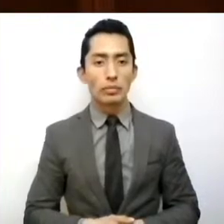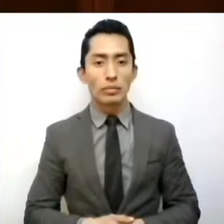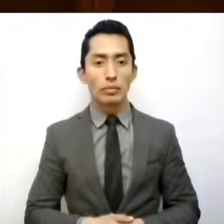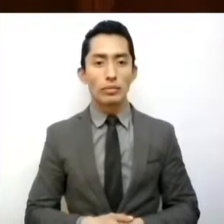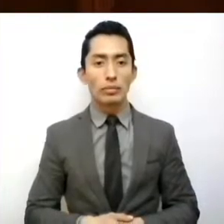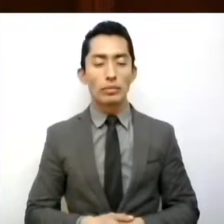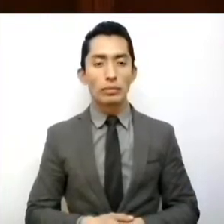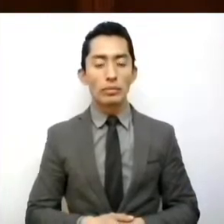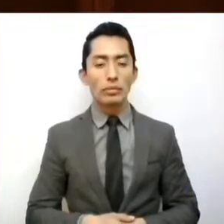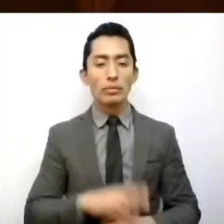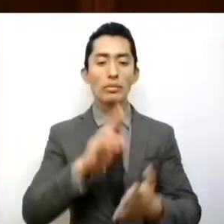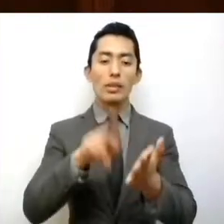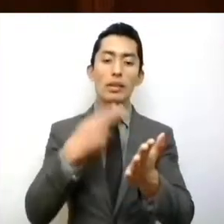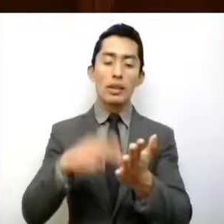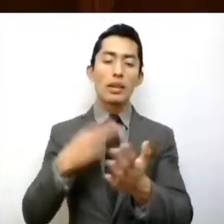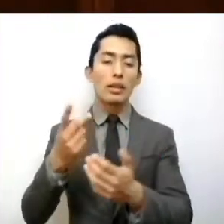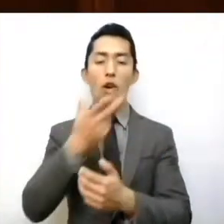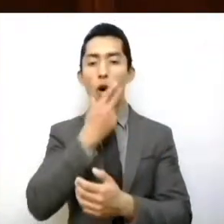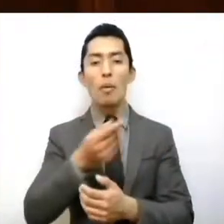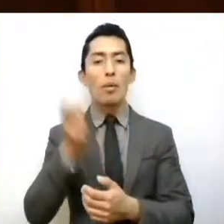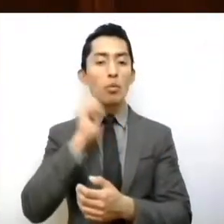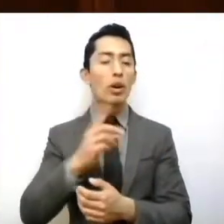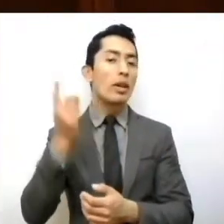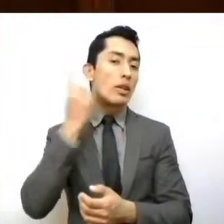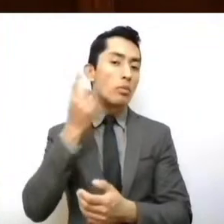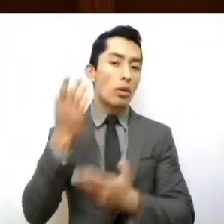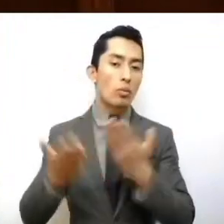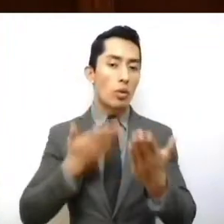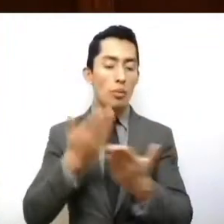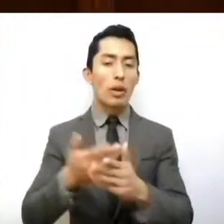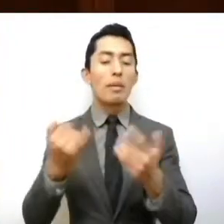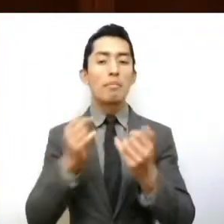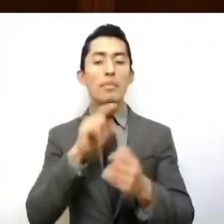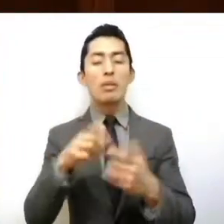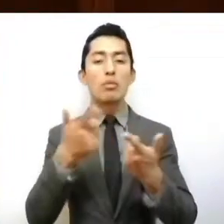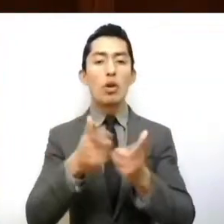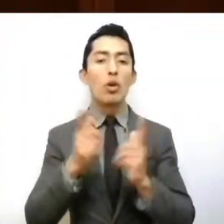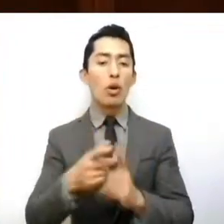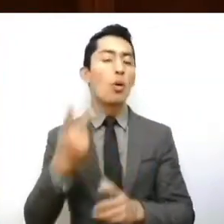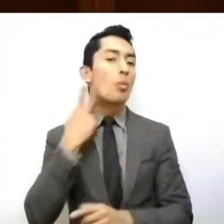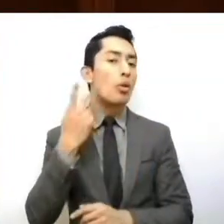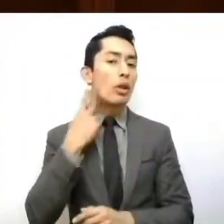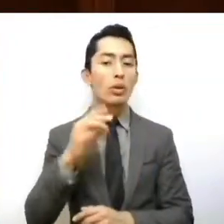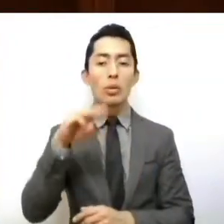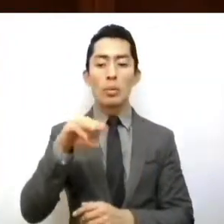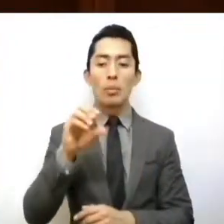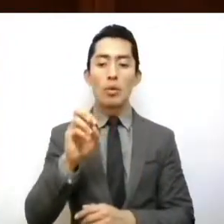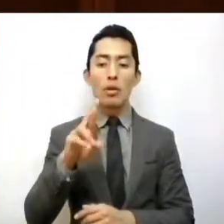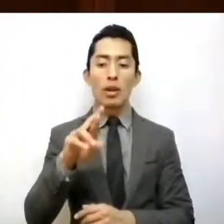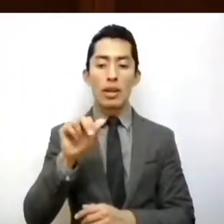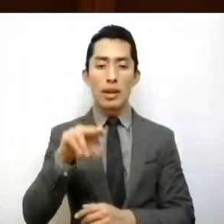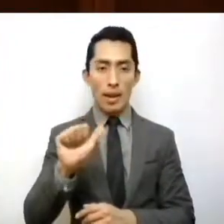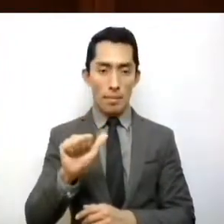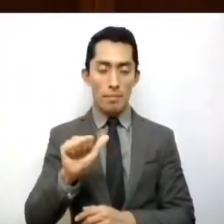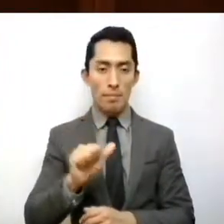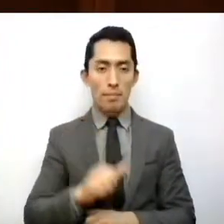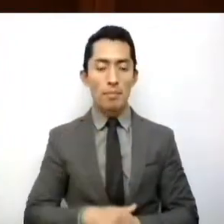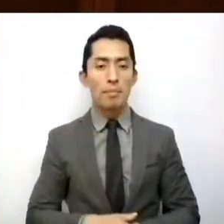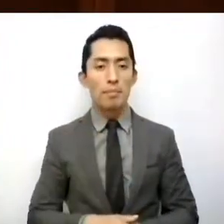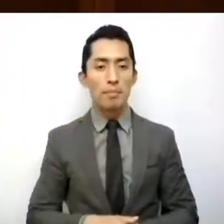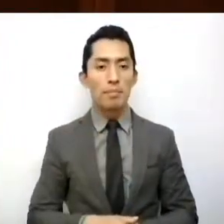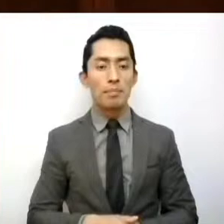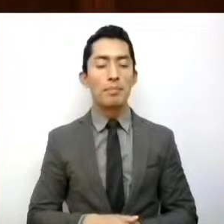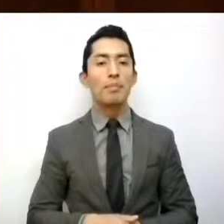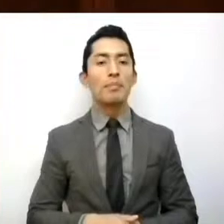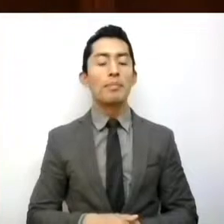Firman las diputadas y diputadas proponentes y el grupo parlamentario de Morena y pedimos